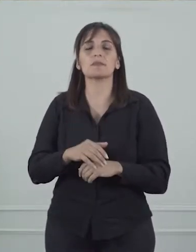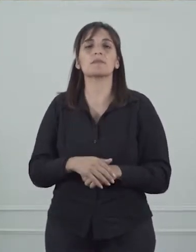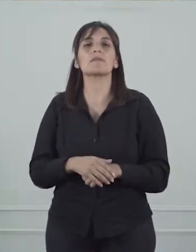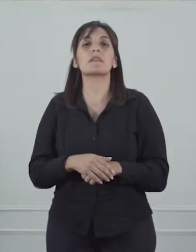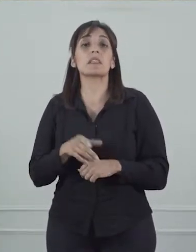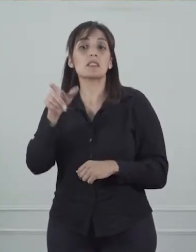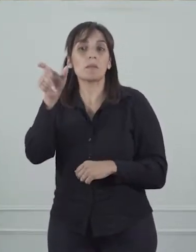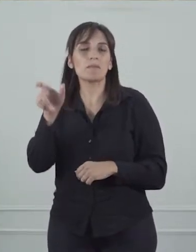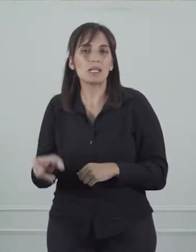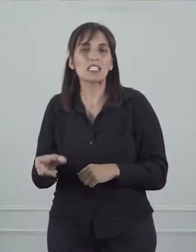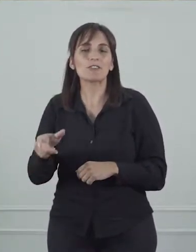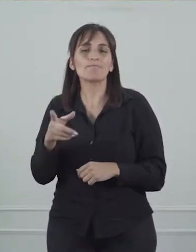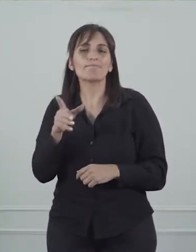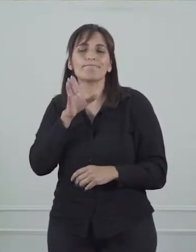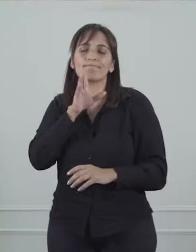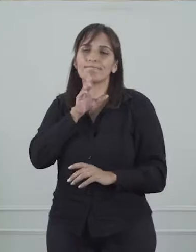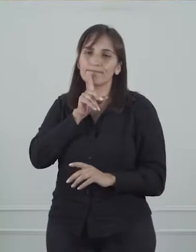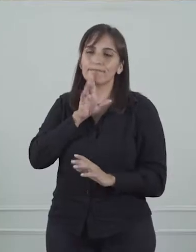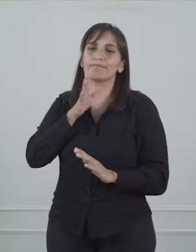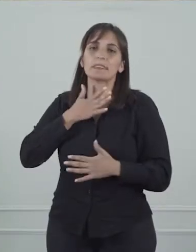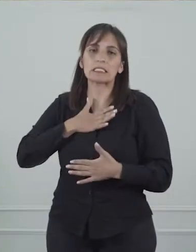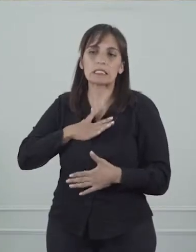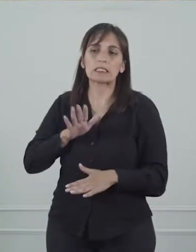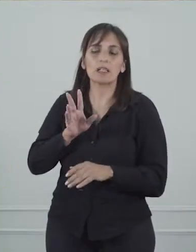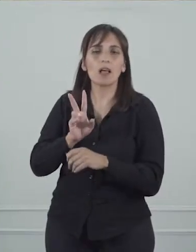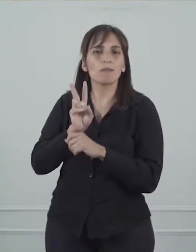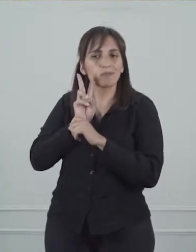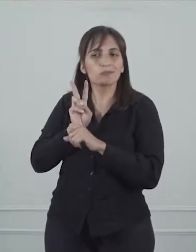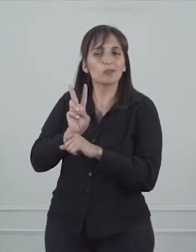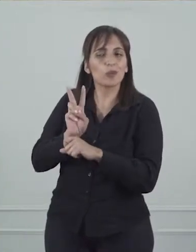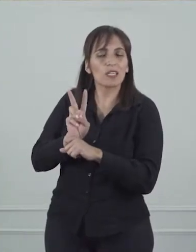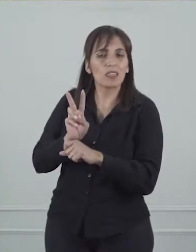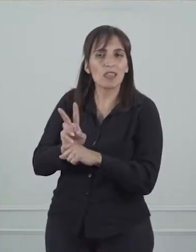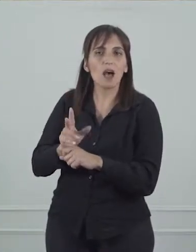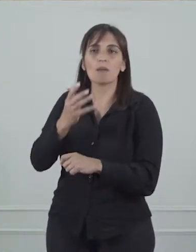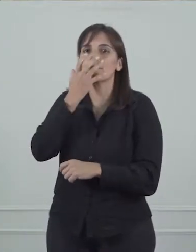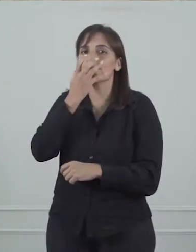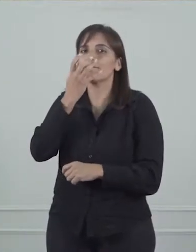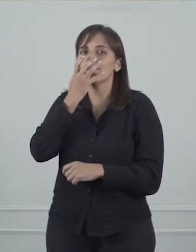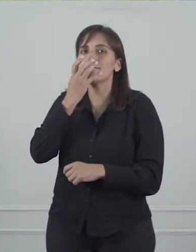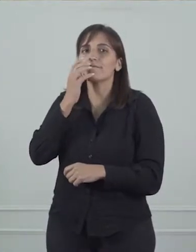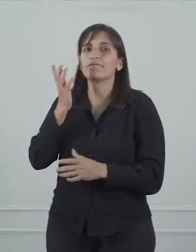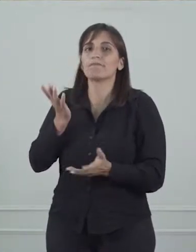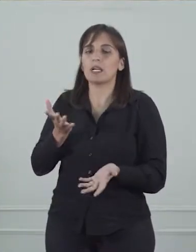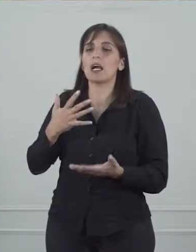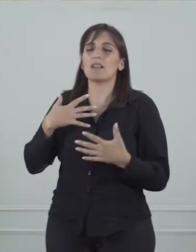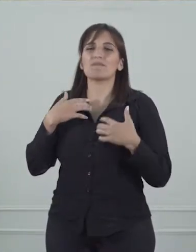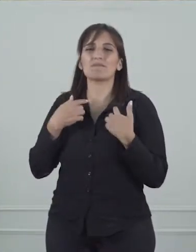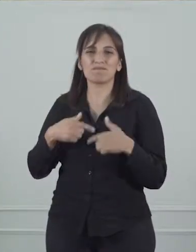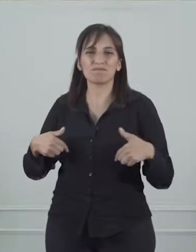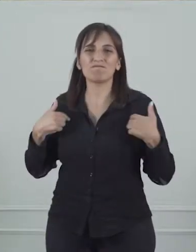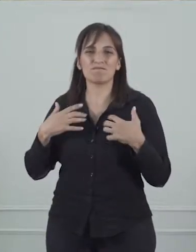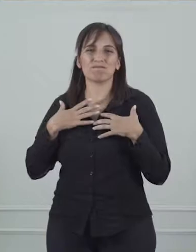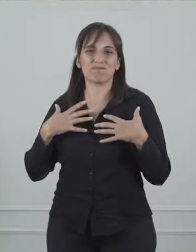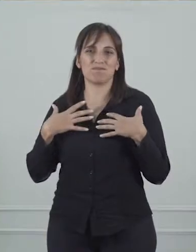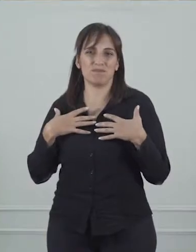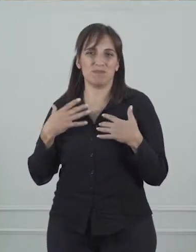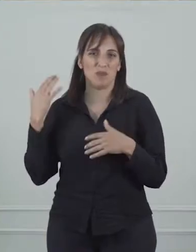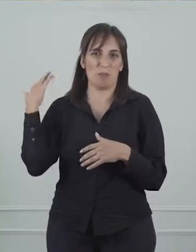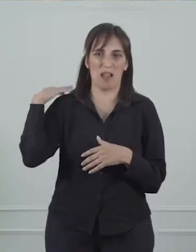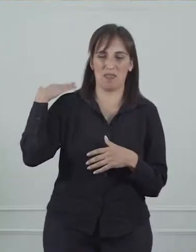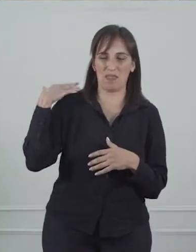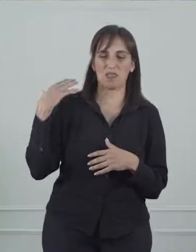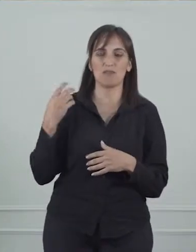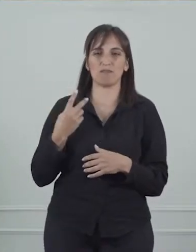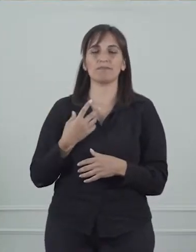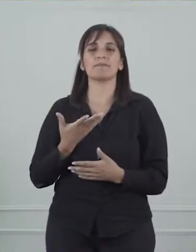encuentra en estado reservado, con asistencia respiratoria mecánica, por un cuadro de neumonía bilateral. Es